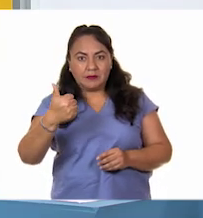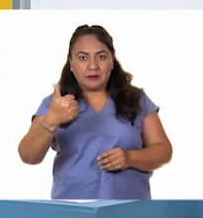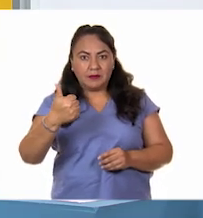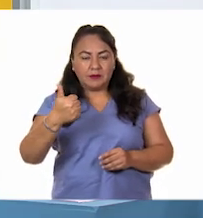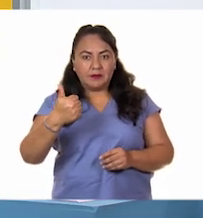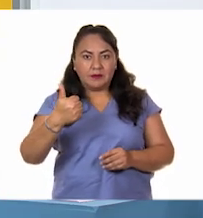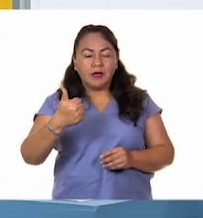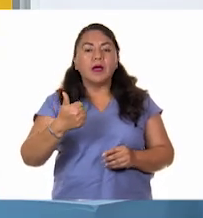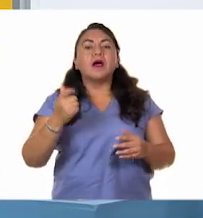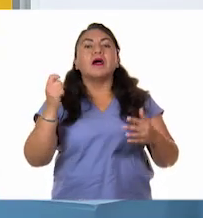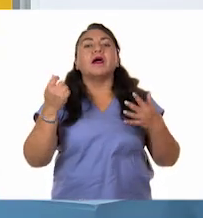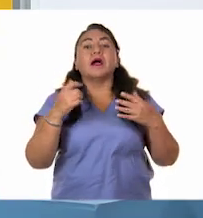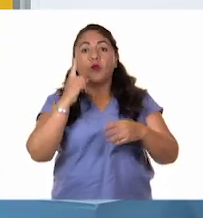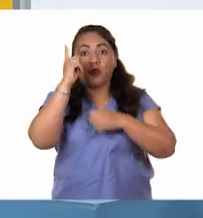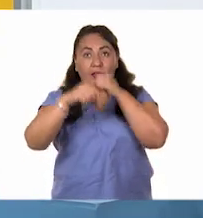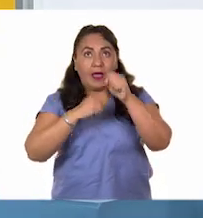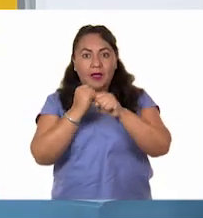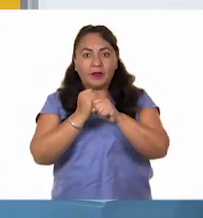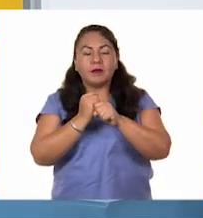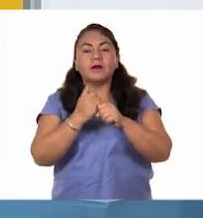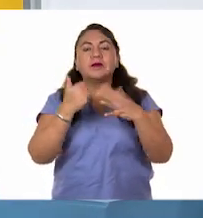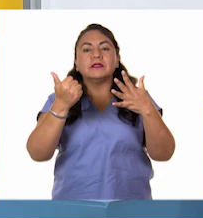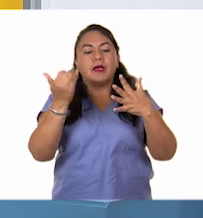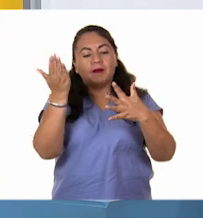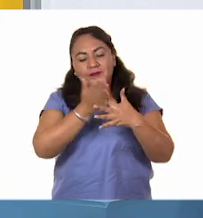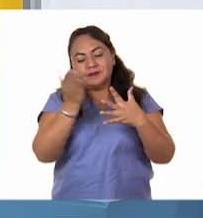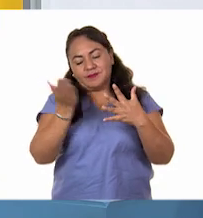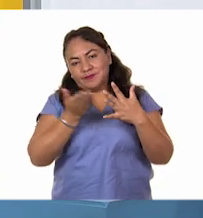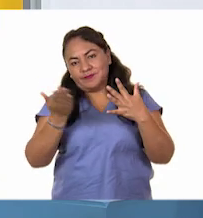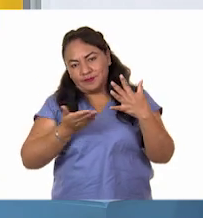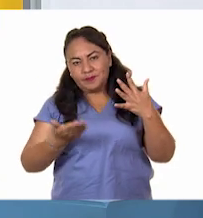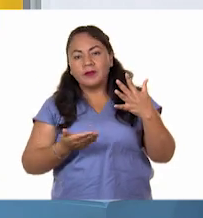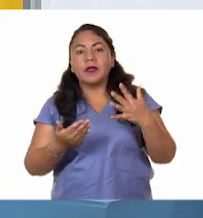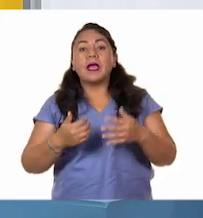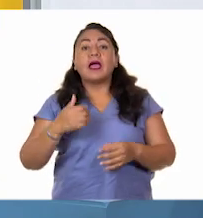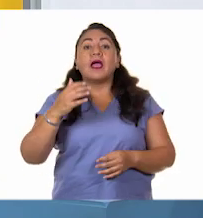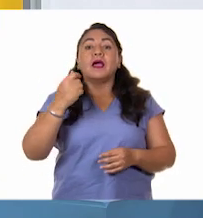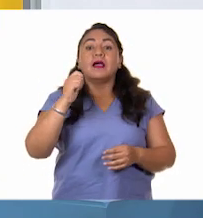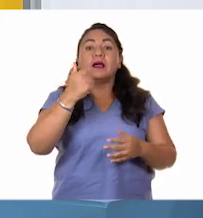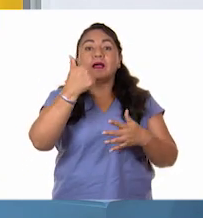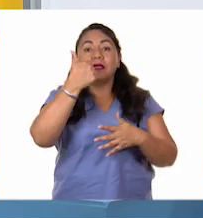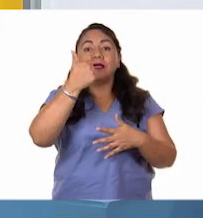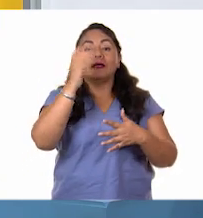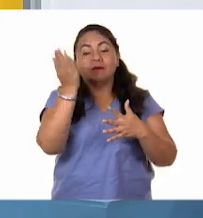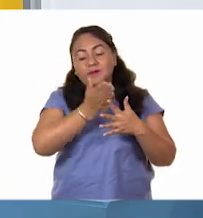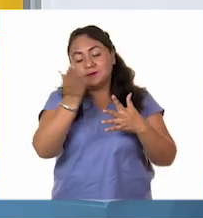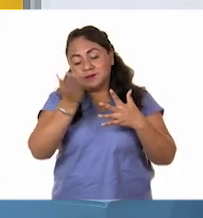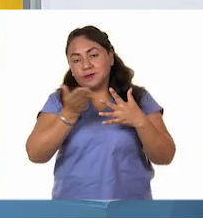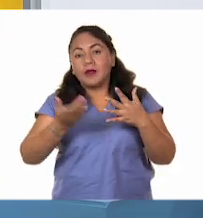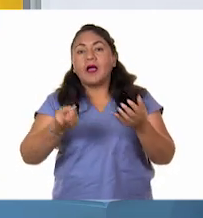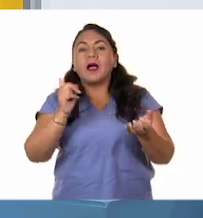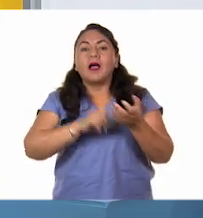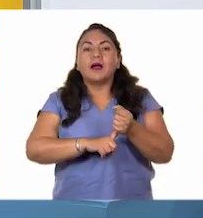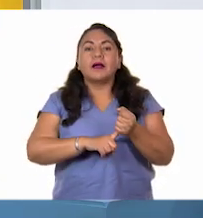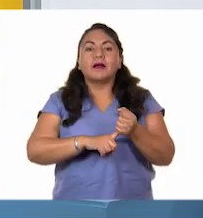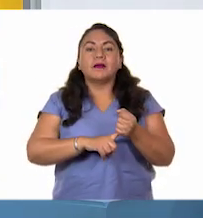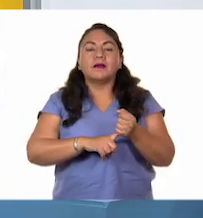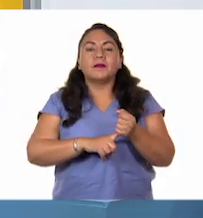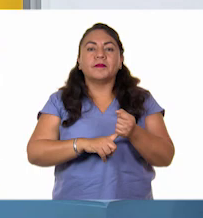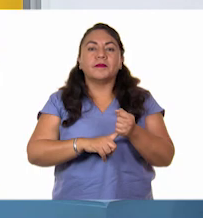dividir el año en sextas partes, ¿estás de acuerdo? Sí. Y cada sexta parte estaría